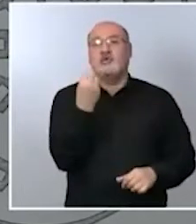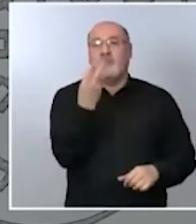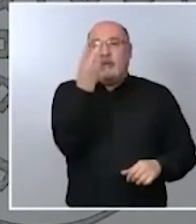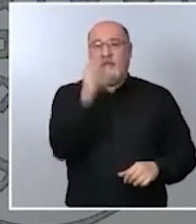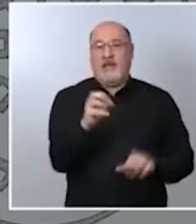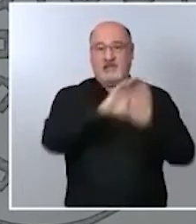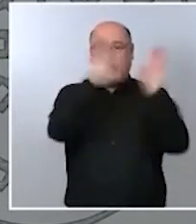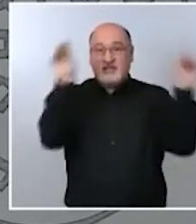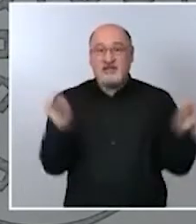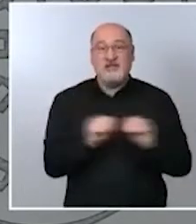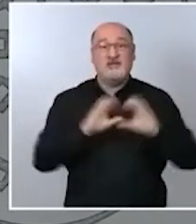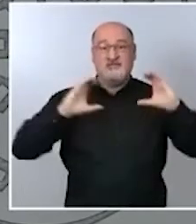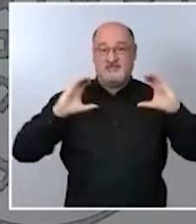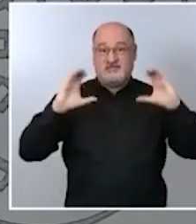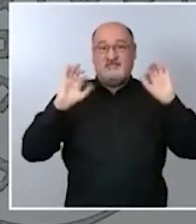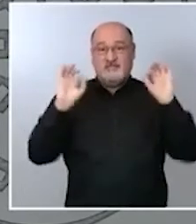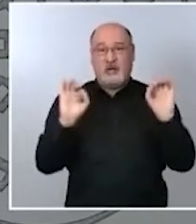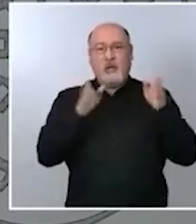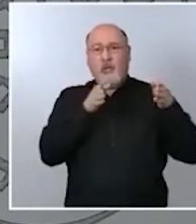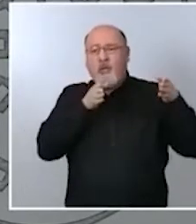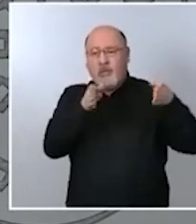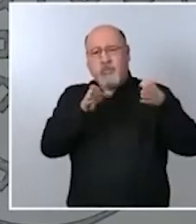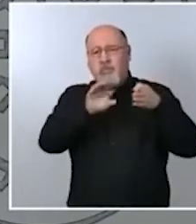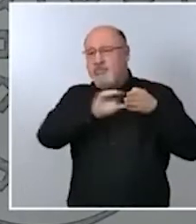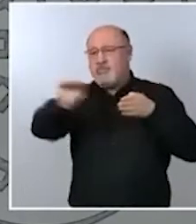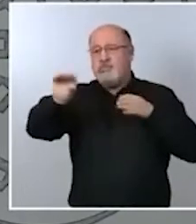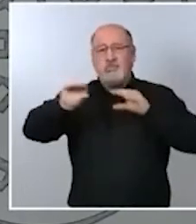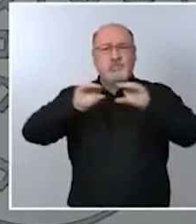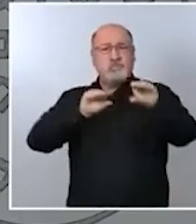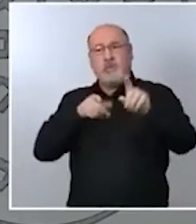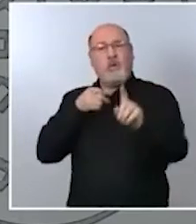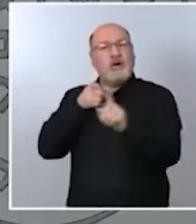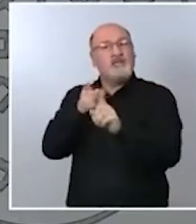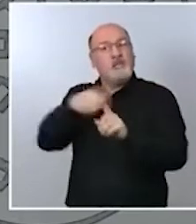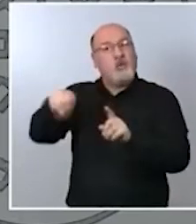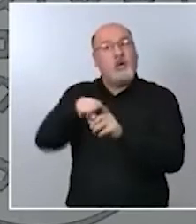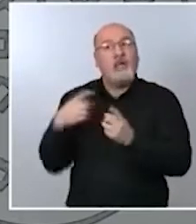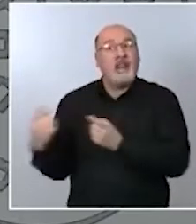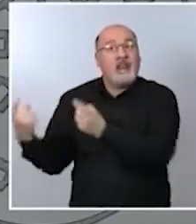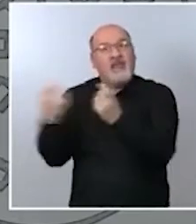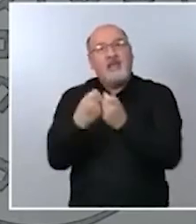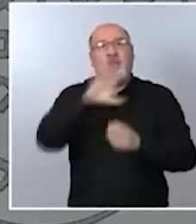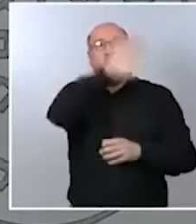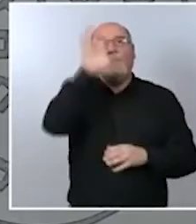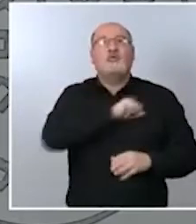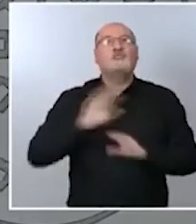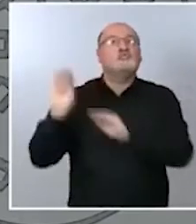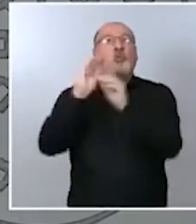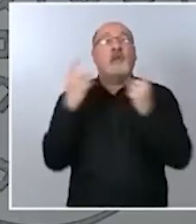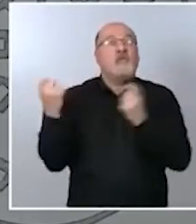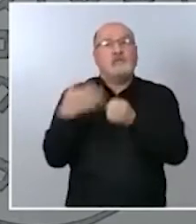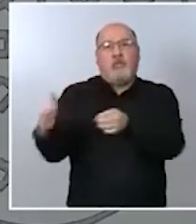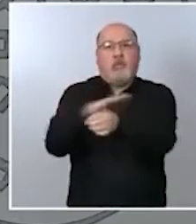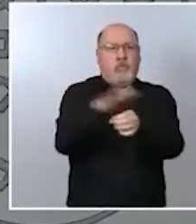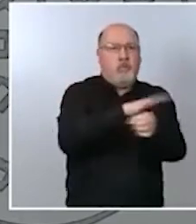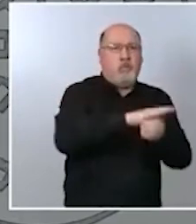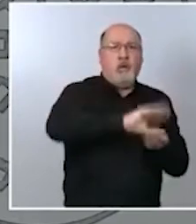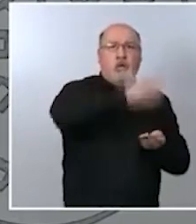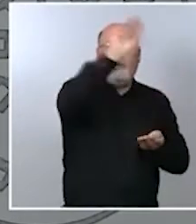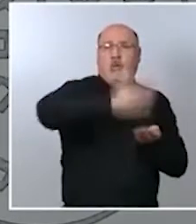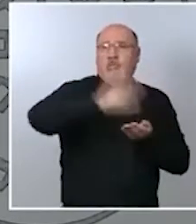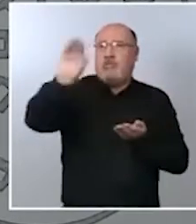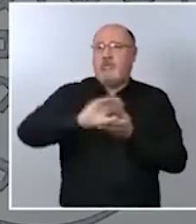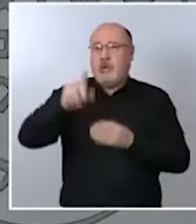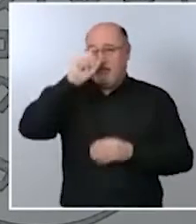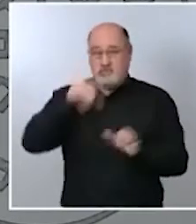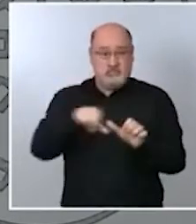otras cuestiones ha ido dirigida a poder satisfacer las necesidades de las comunidades autónomas quiero recordar que de los 16